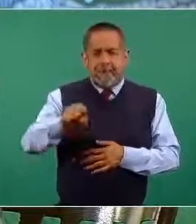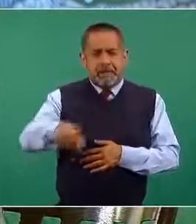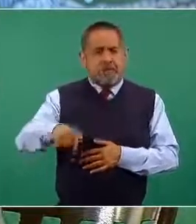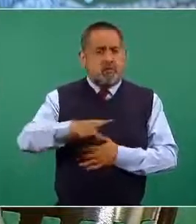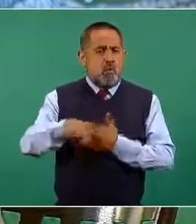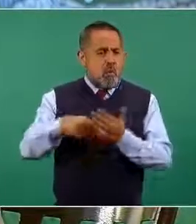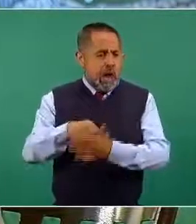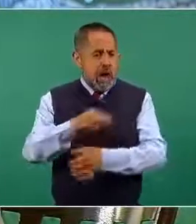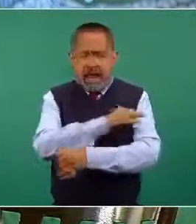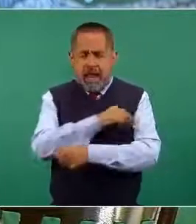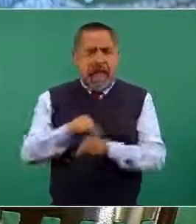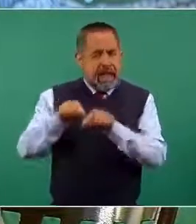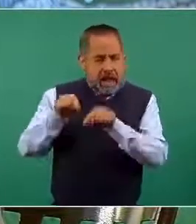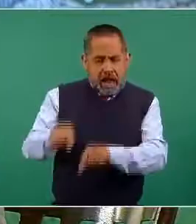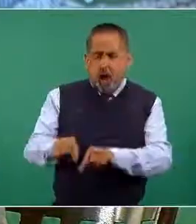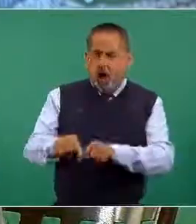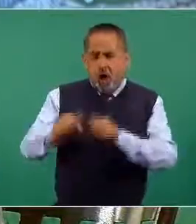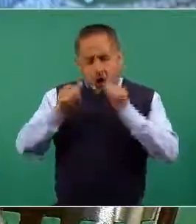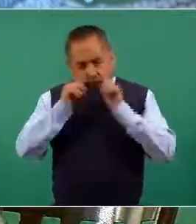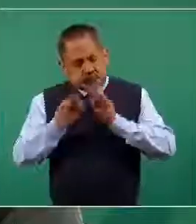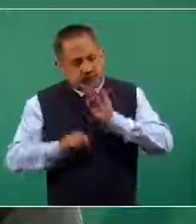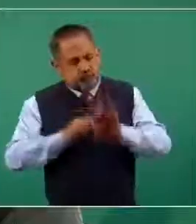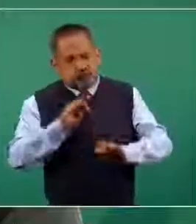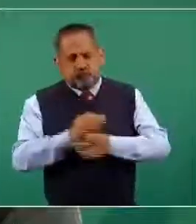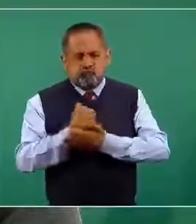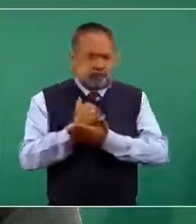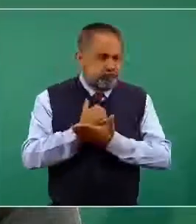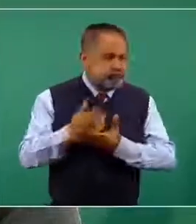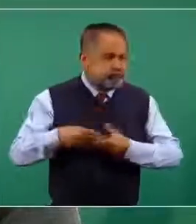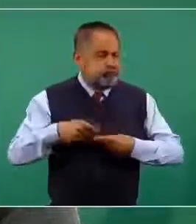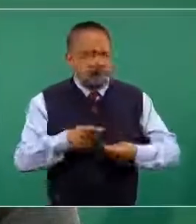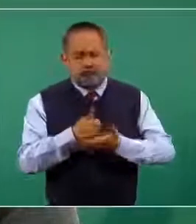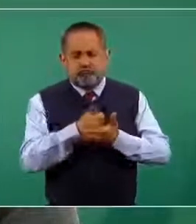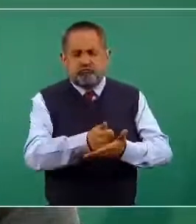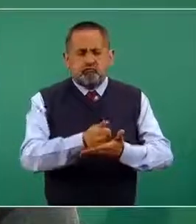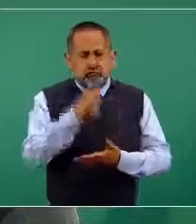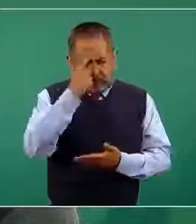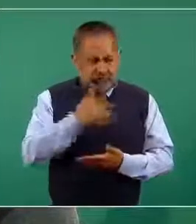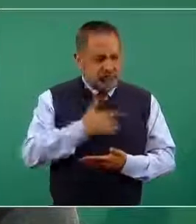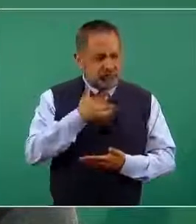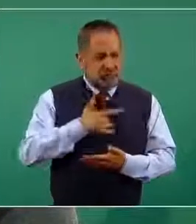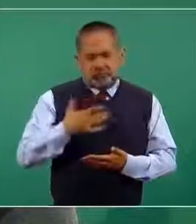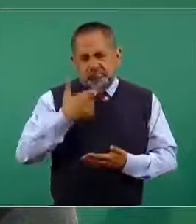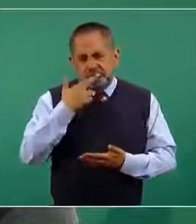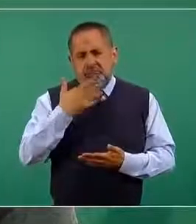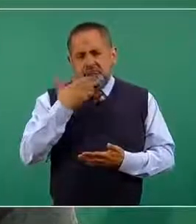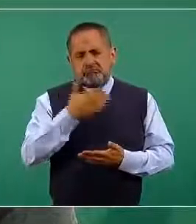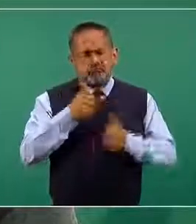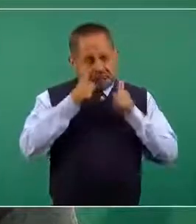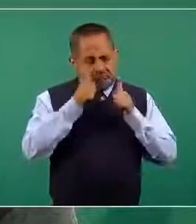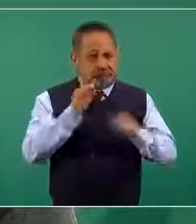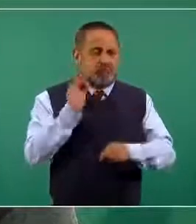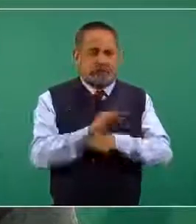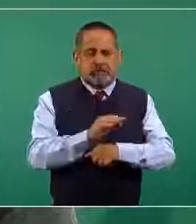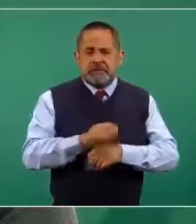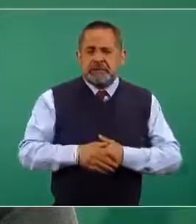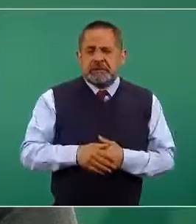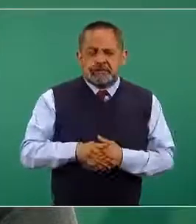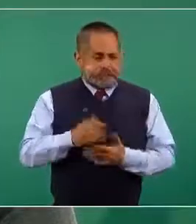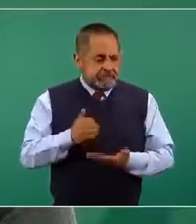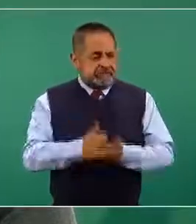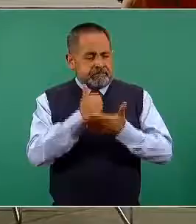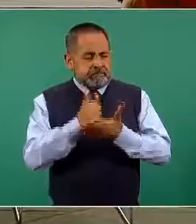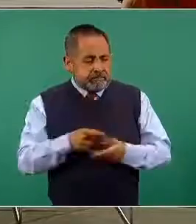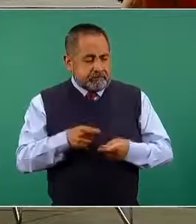módulo de vacunación equipo de salud que le puede brindar el auxilio necesario, los primeros